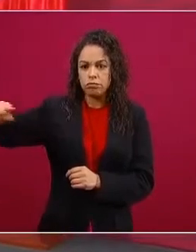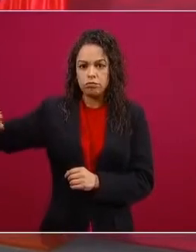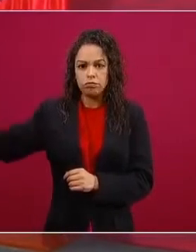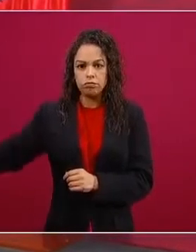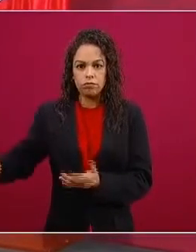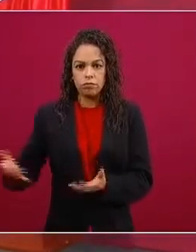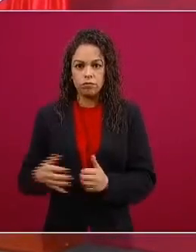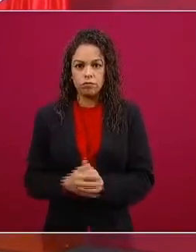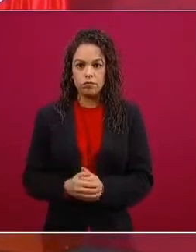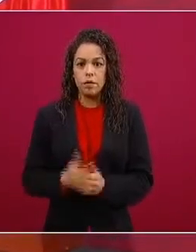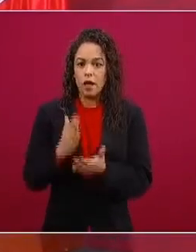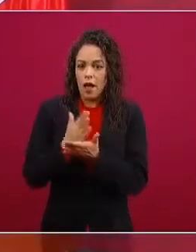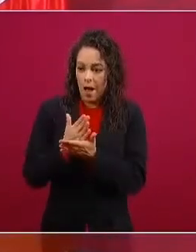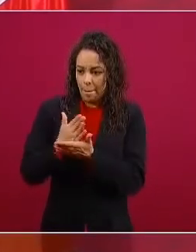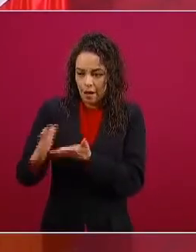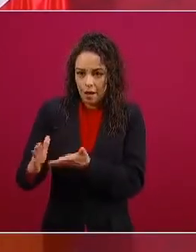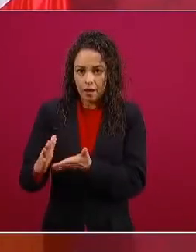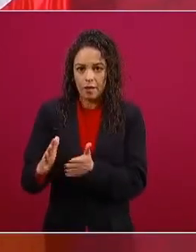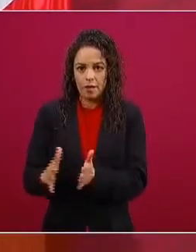adicionales